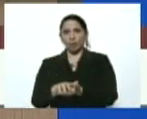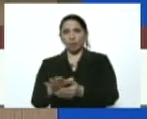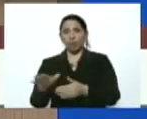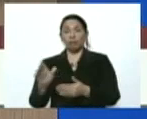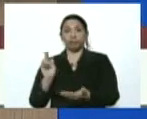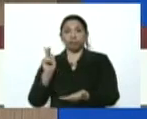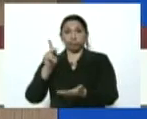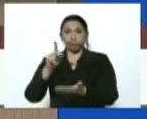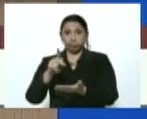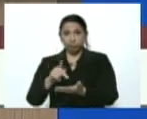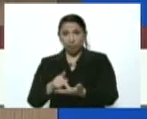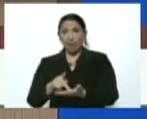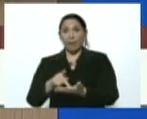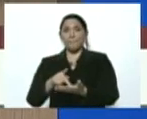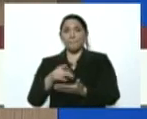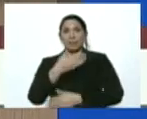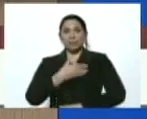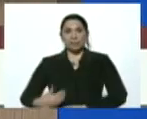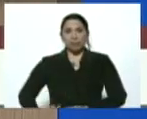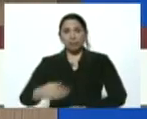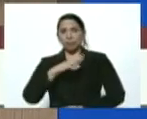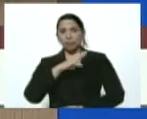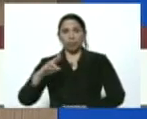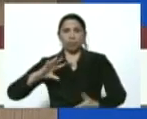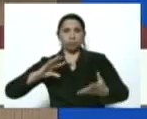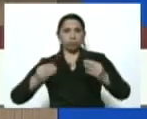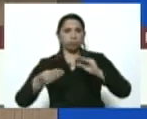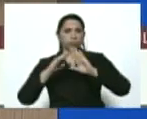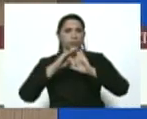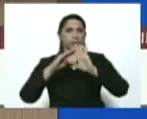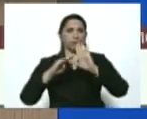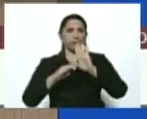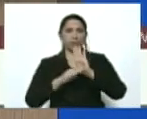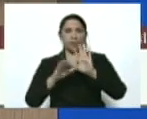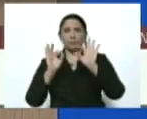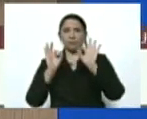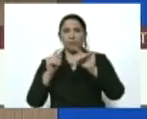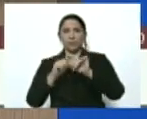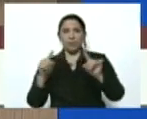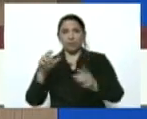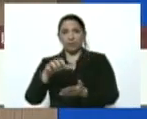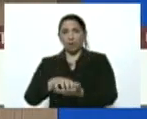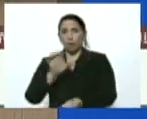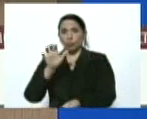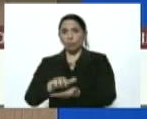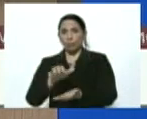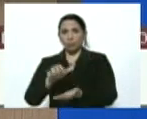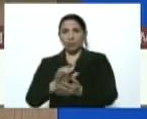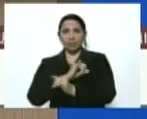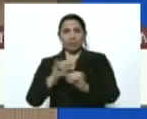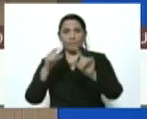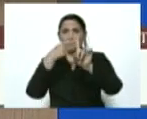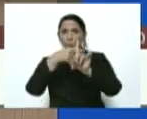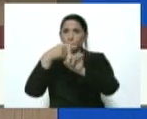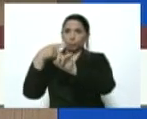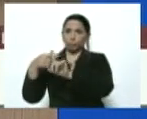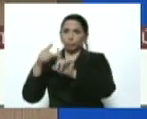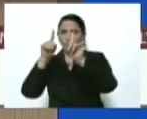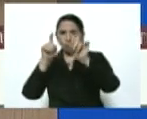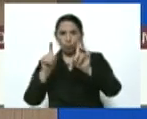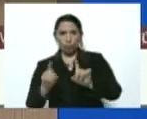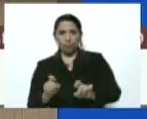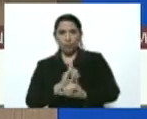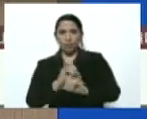República a adoptar medidas especiales para el Estado Nueva Esparta. Ya dio positivo a la prueba molecular, ha sido